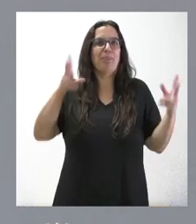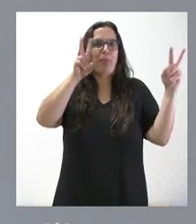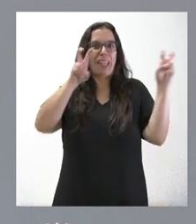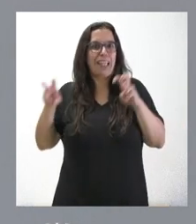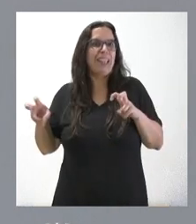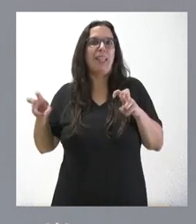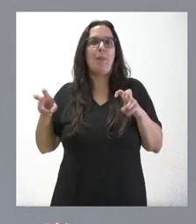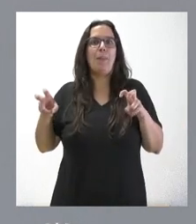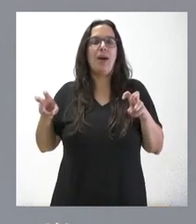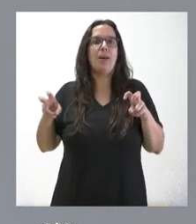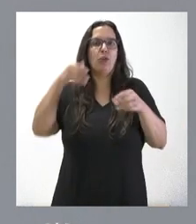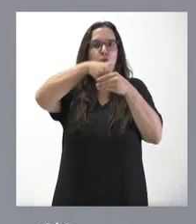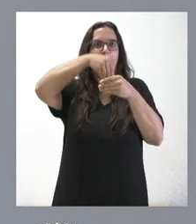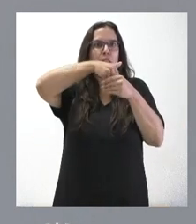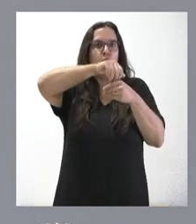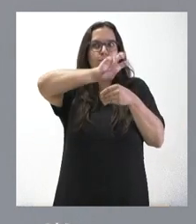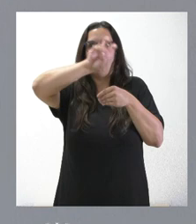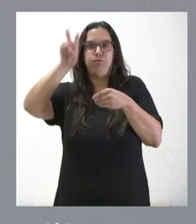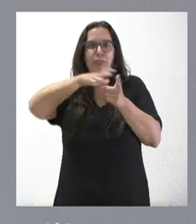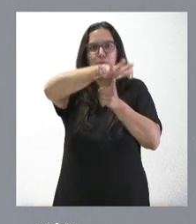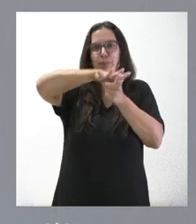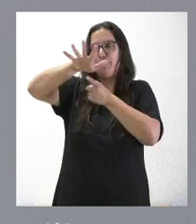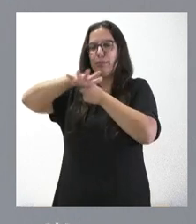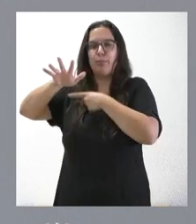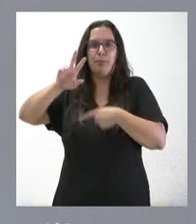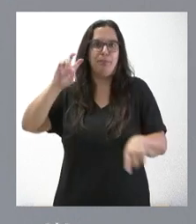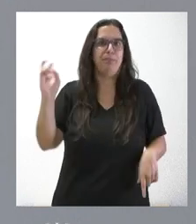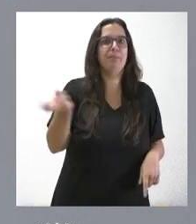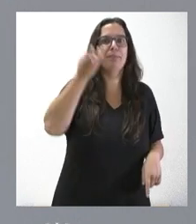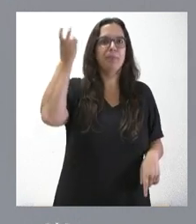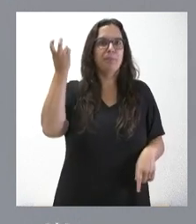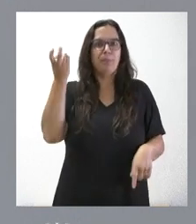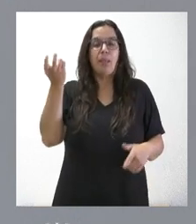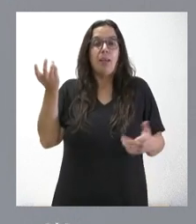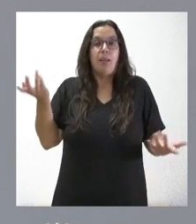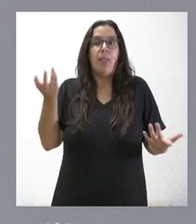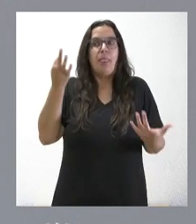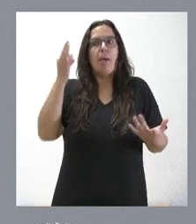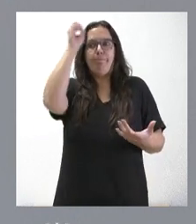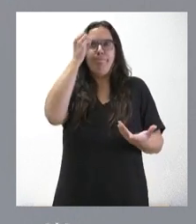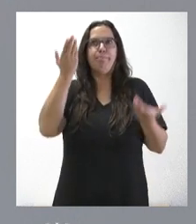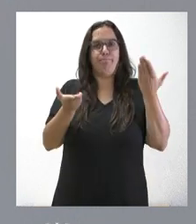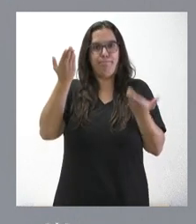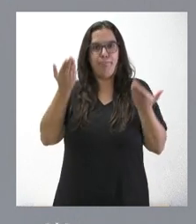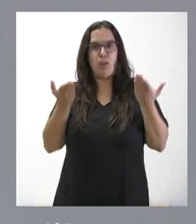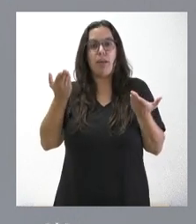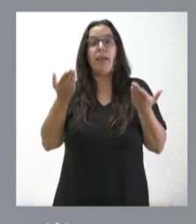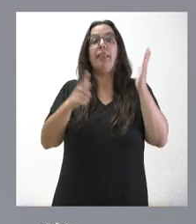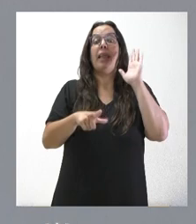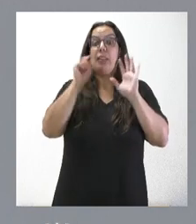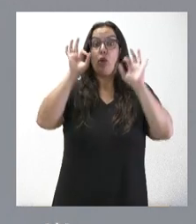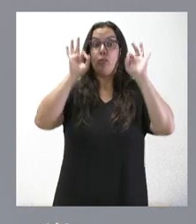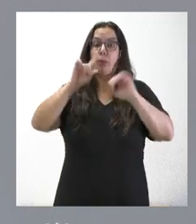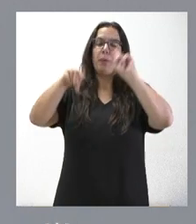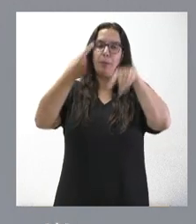diferente contenido de los ciudadanos que hay que valorar. Cuando tengamos la decisión tomada, se la